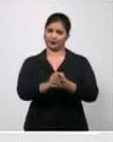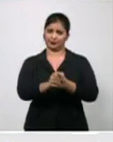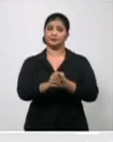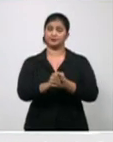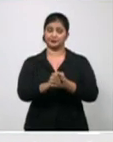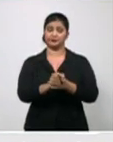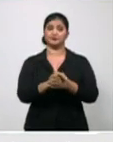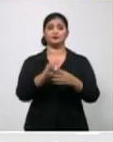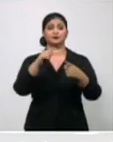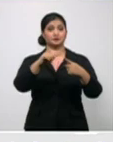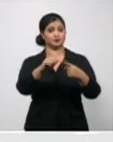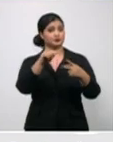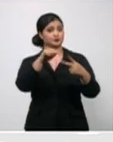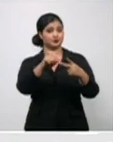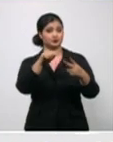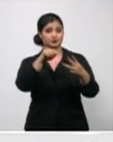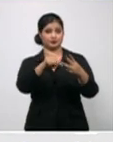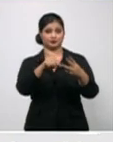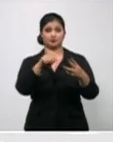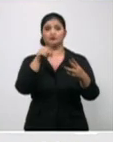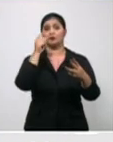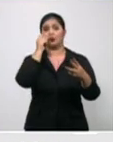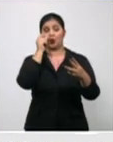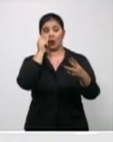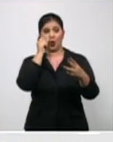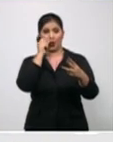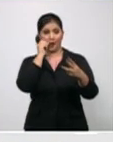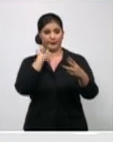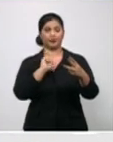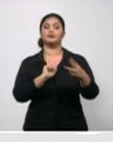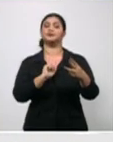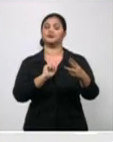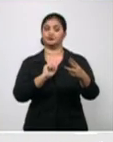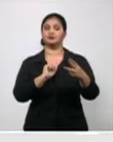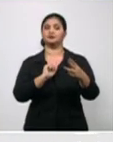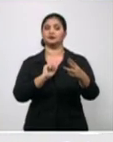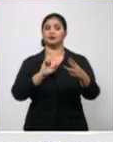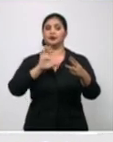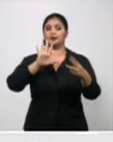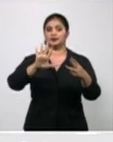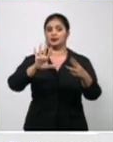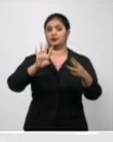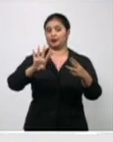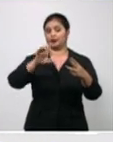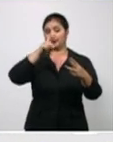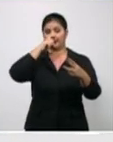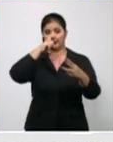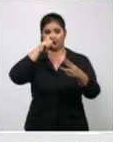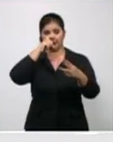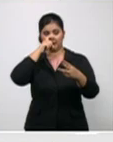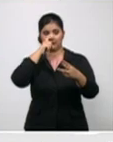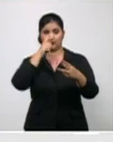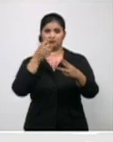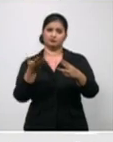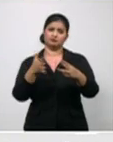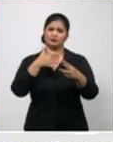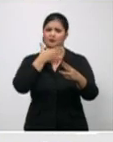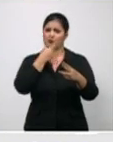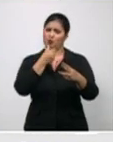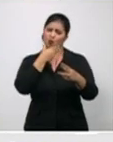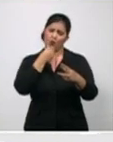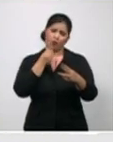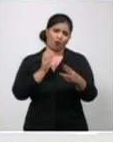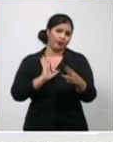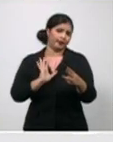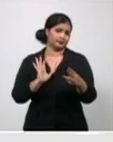paciente, en este caso de 54 años, un paciente joven, de aquí también